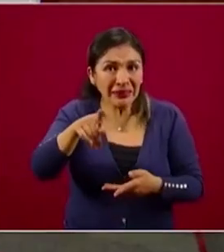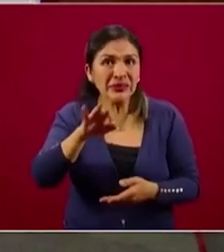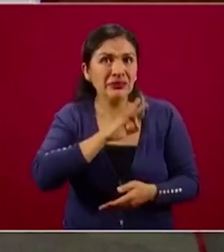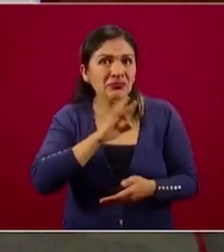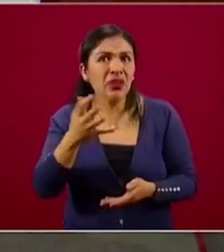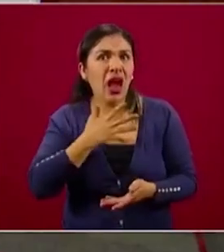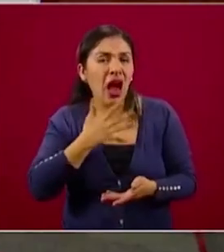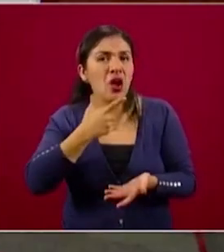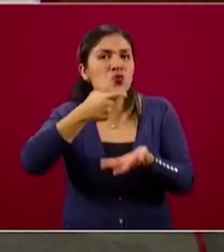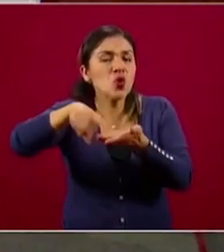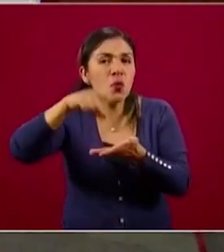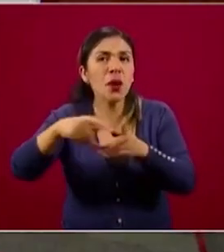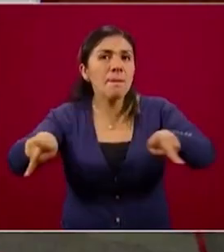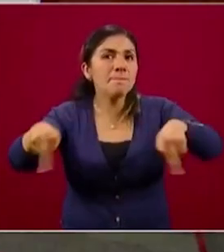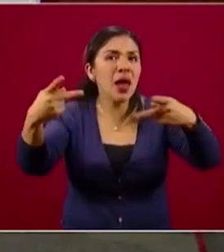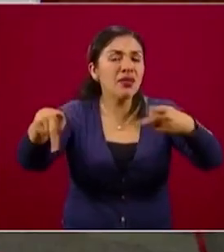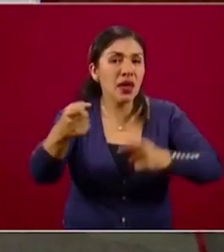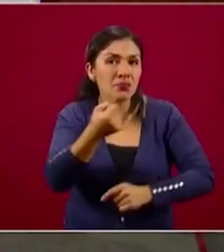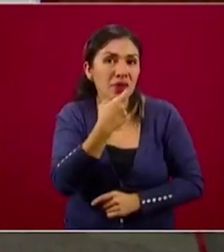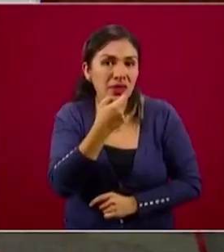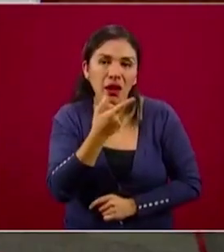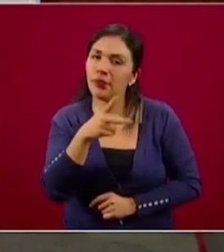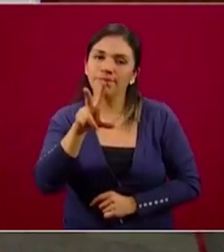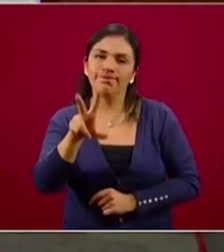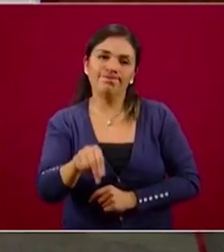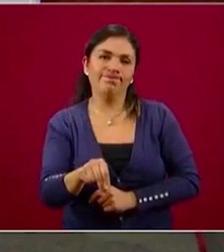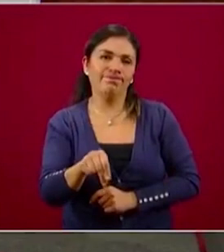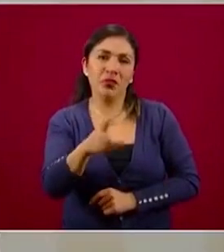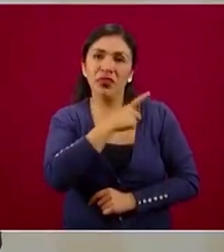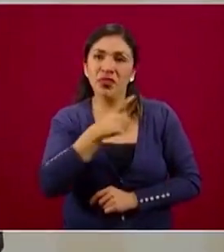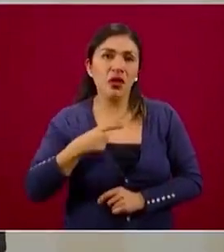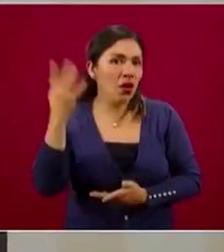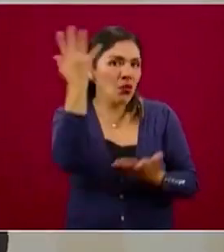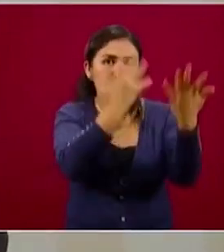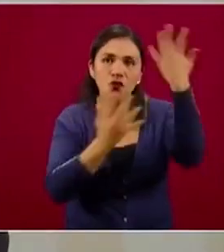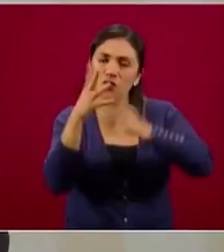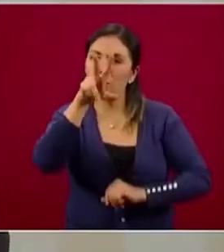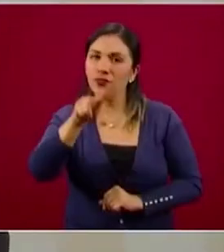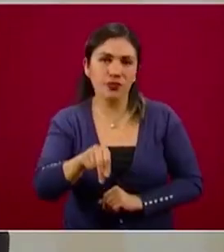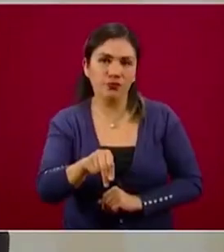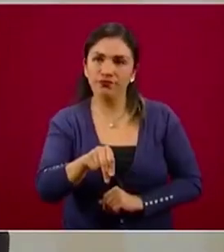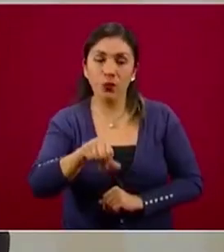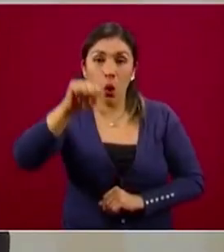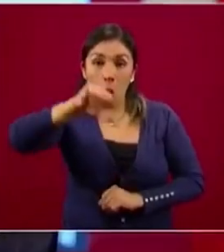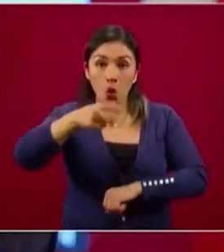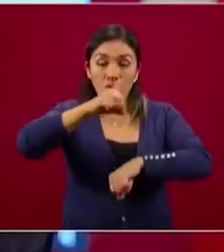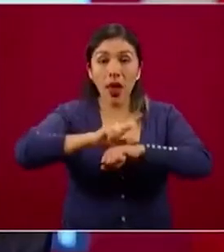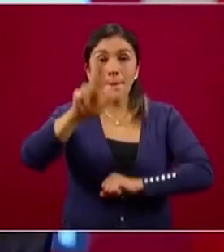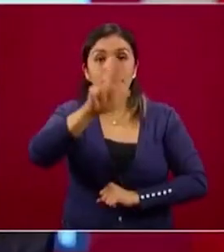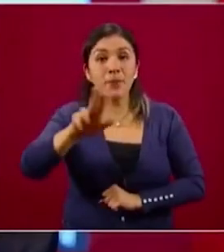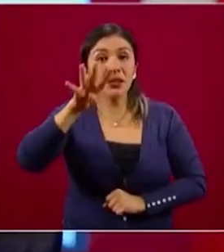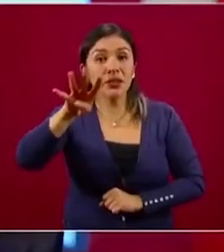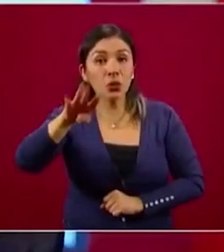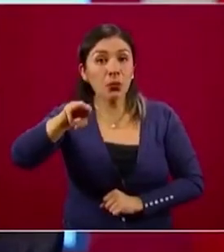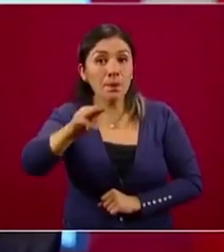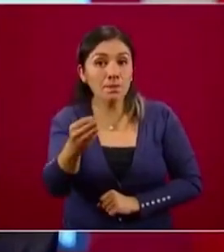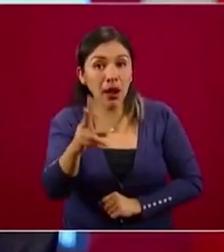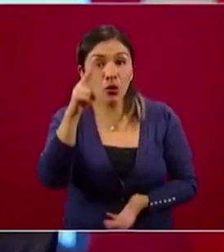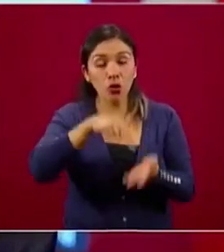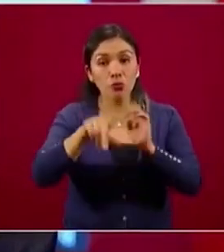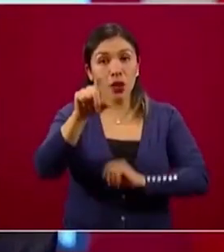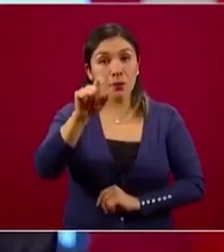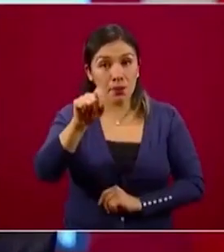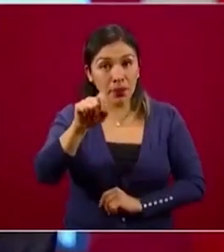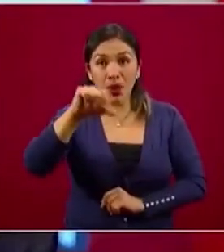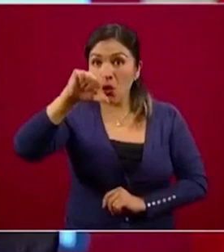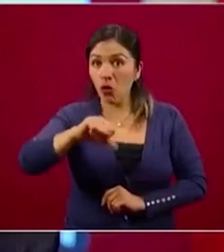empezara a querer vender el medicamento. Entonces, no debemos confundirnos. Hoy, que es martes 19 de mayo de 2020,